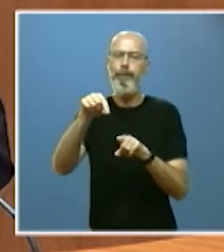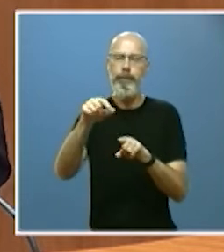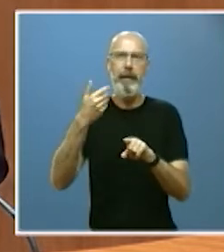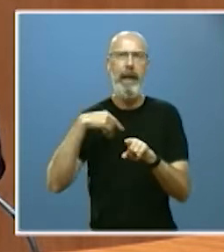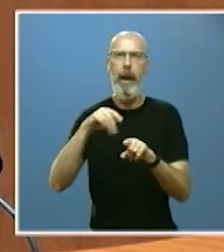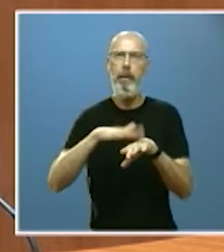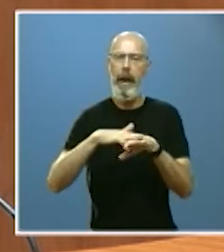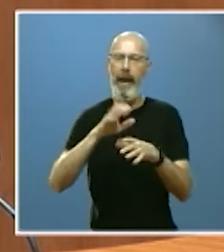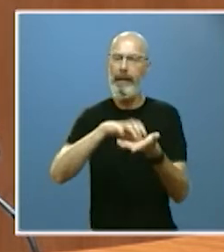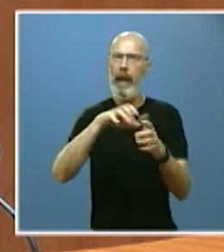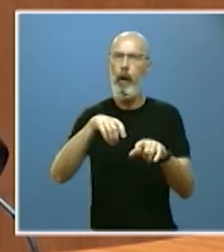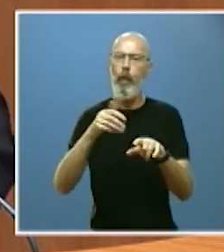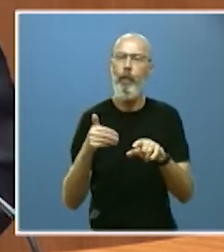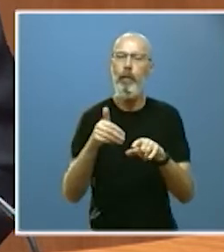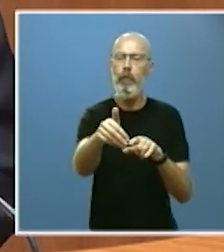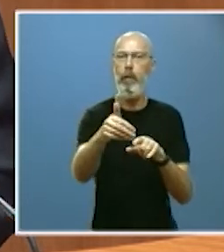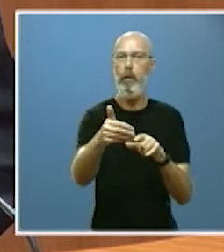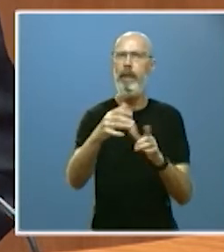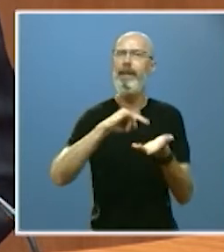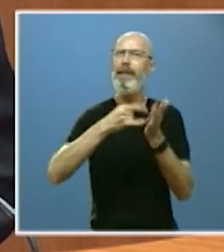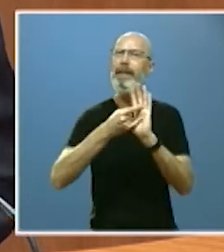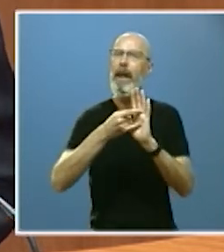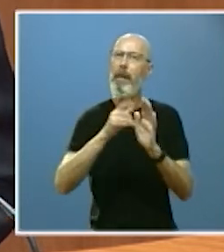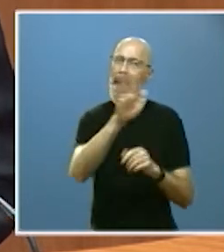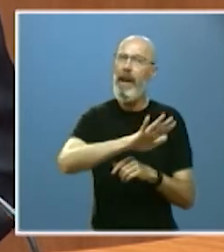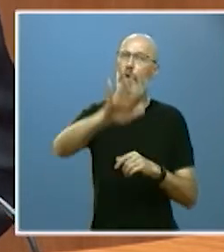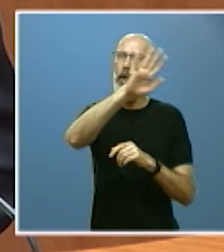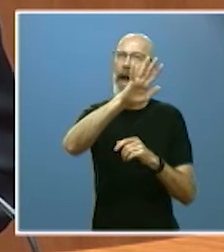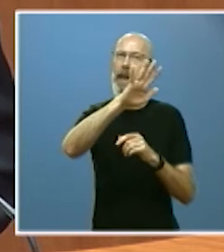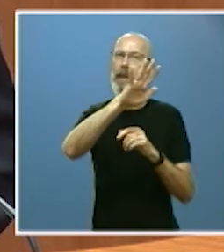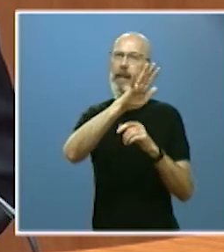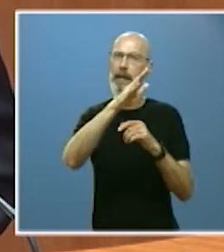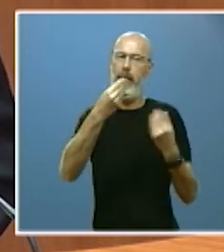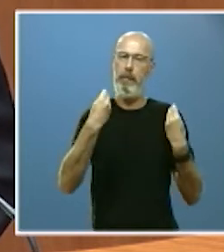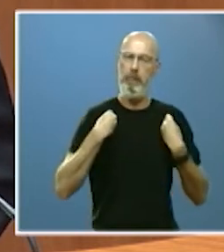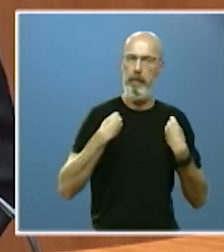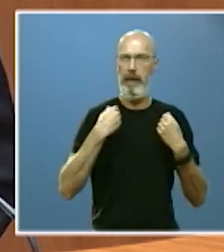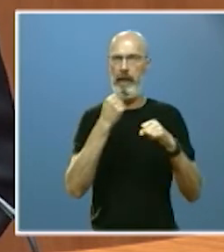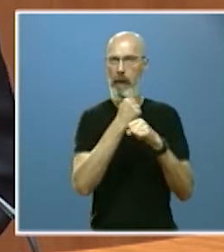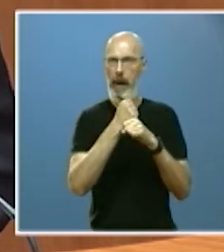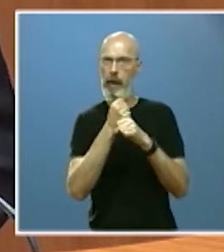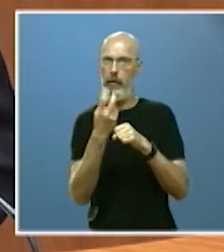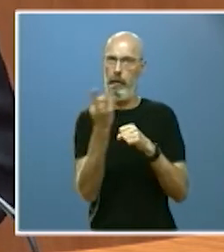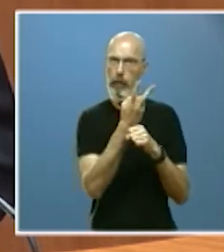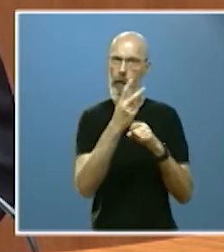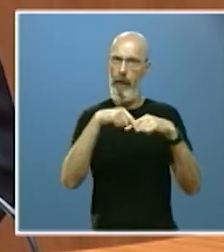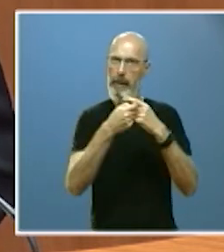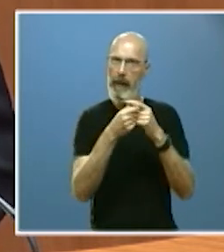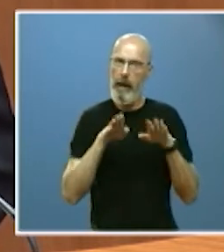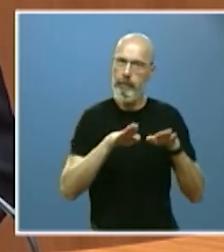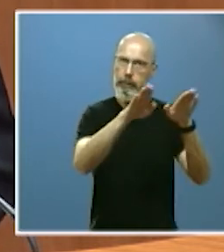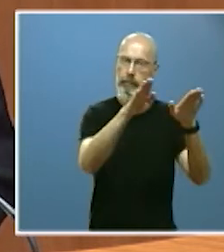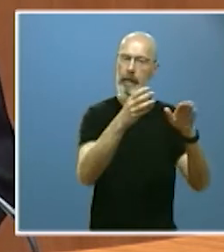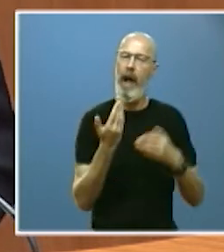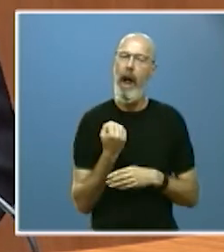ser en un futuro próximo un sistema nacional de conciliación que cree puestos de trabajo para jóvenes que ayude a las familias en el